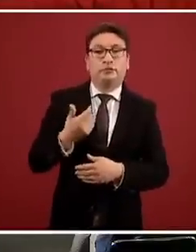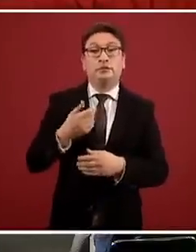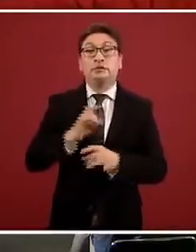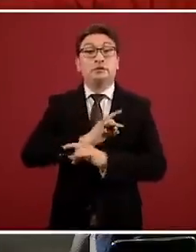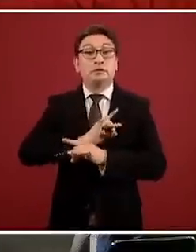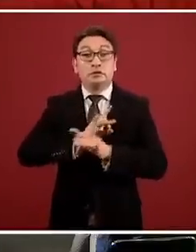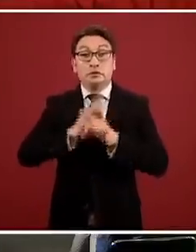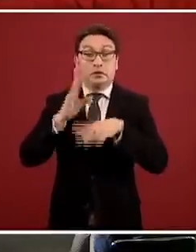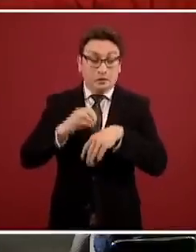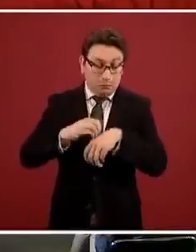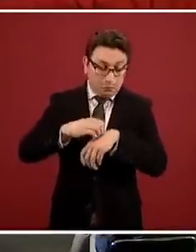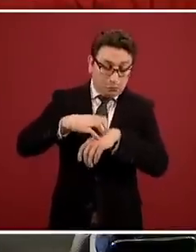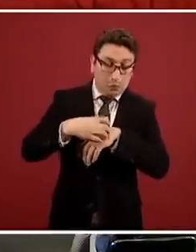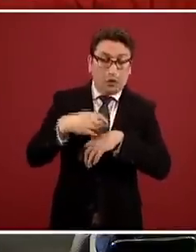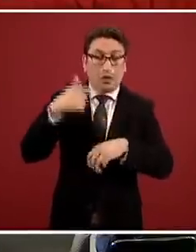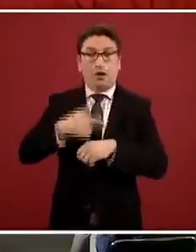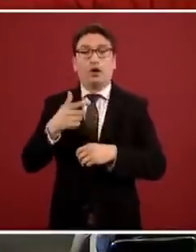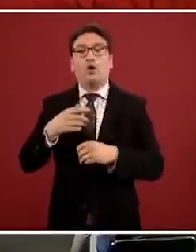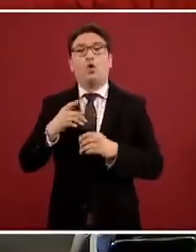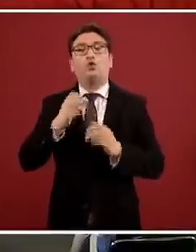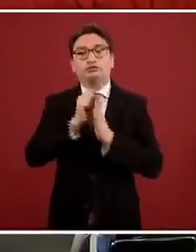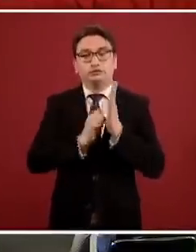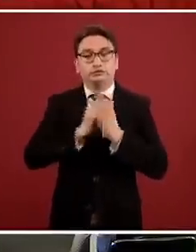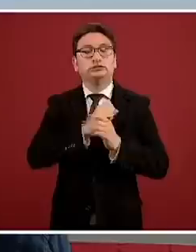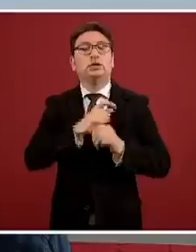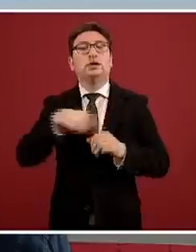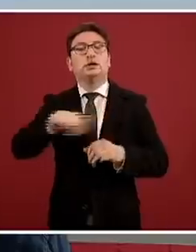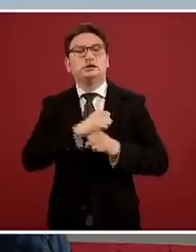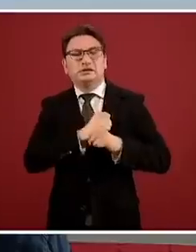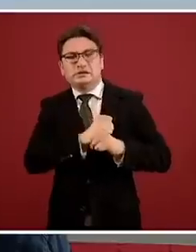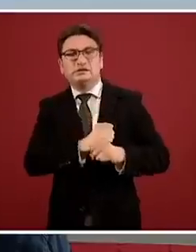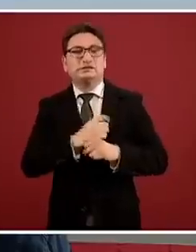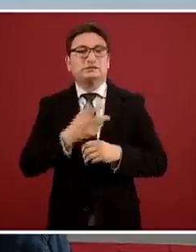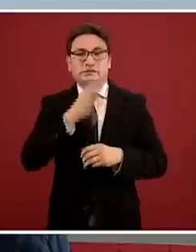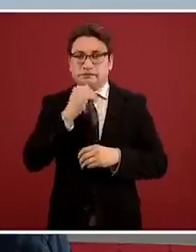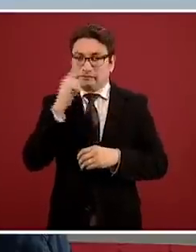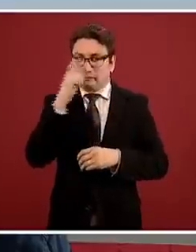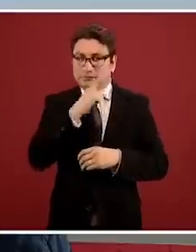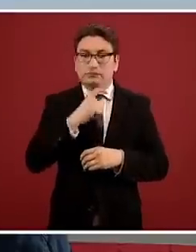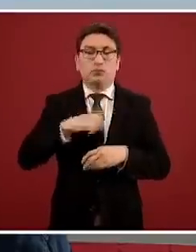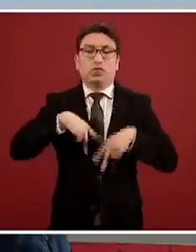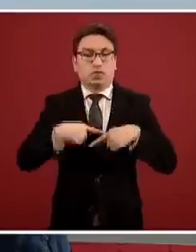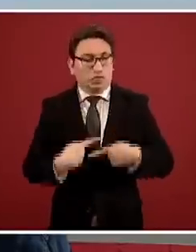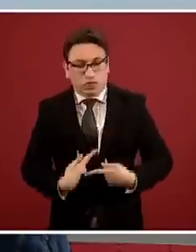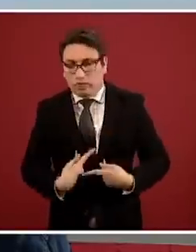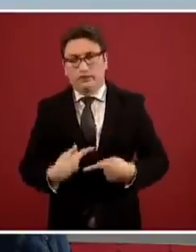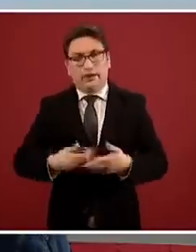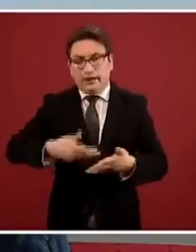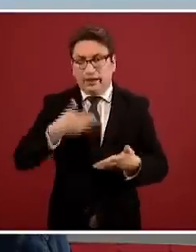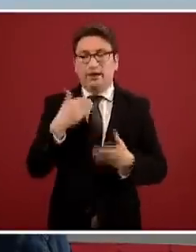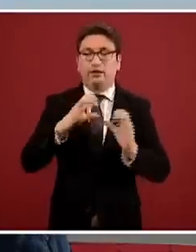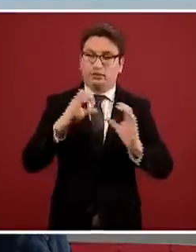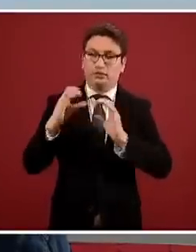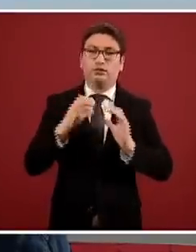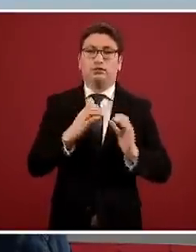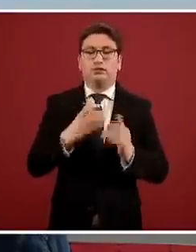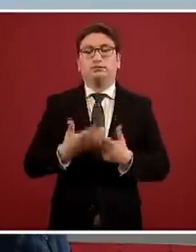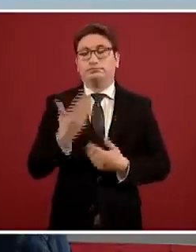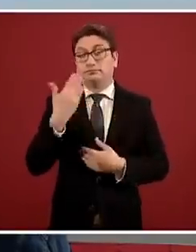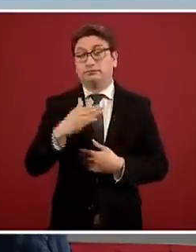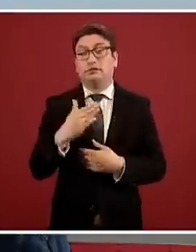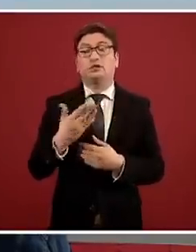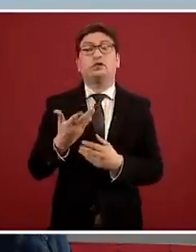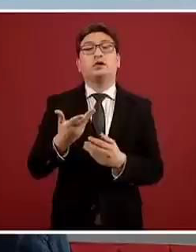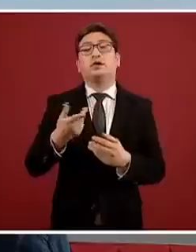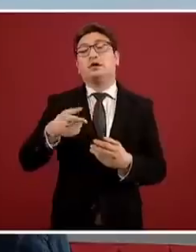de que hubiera una erosión importante del sistema inmune, desde luego tomar las precauciones debidas. Desafortunadamente, hemos